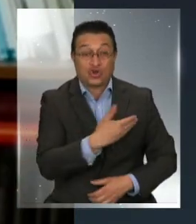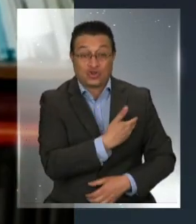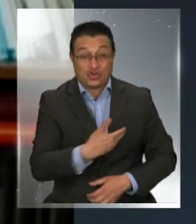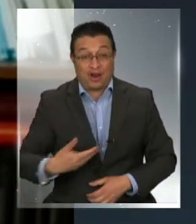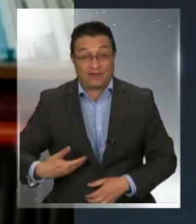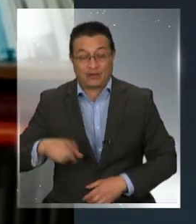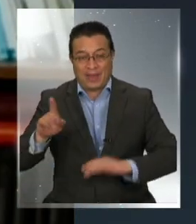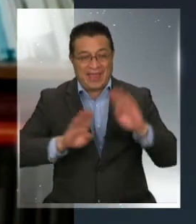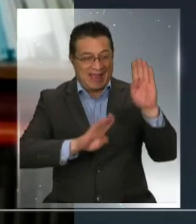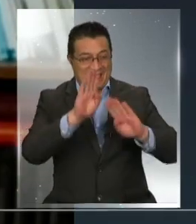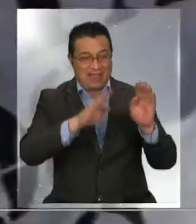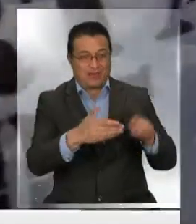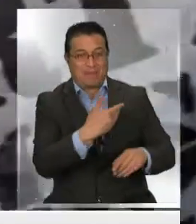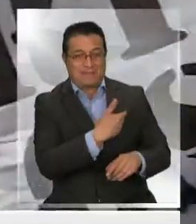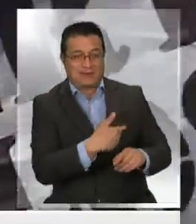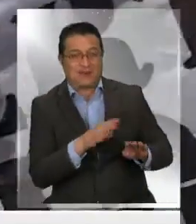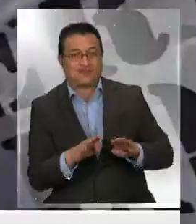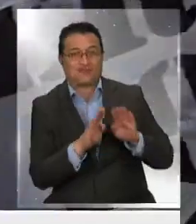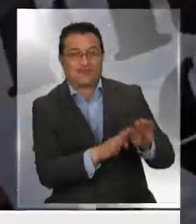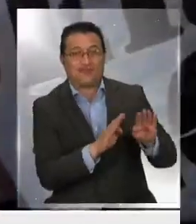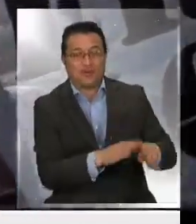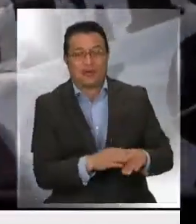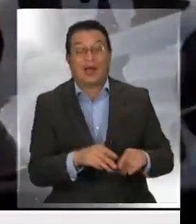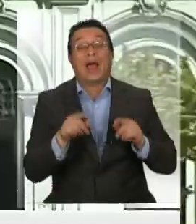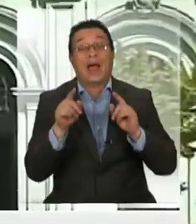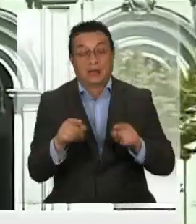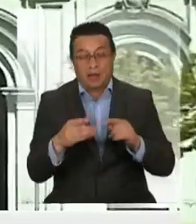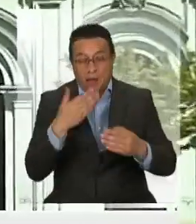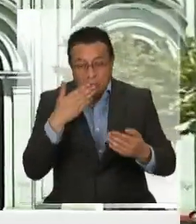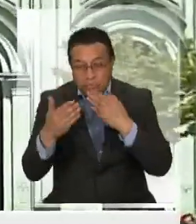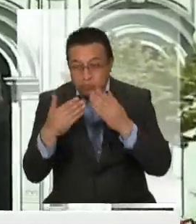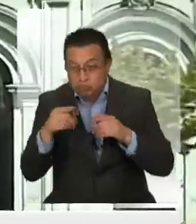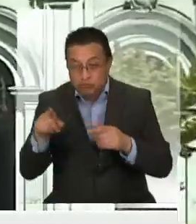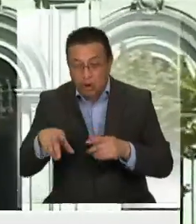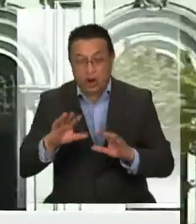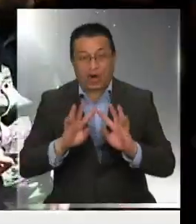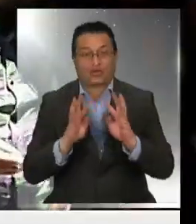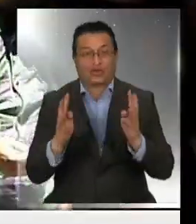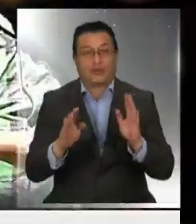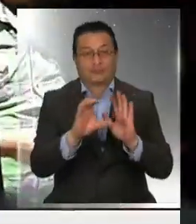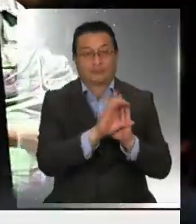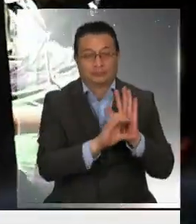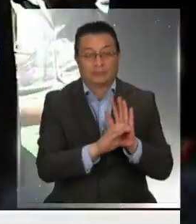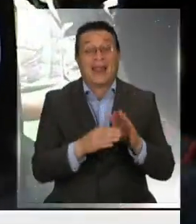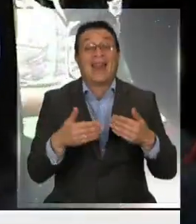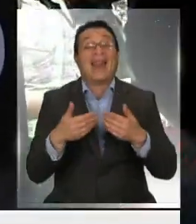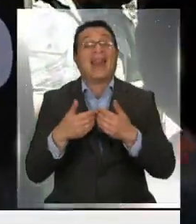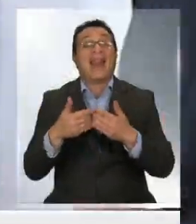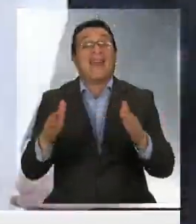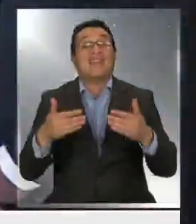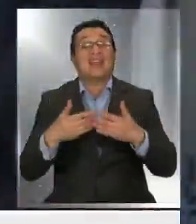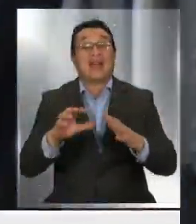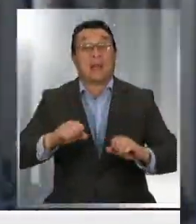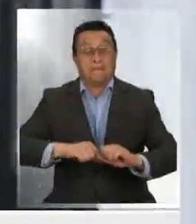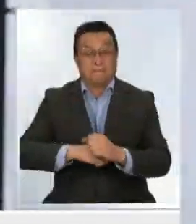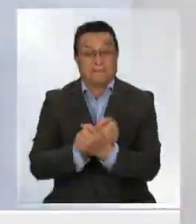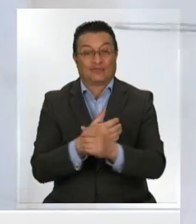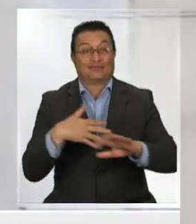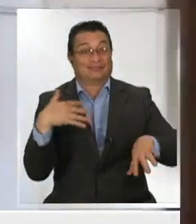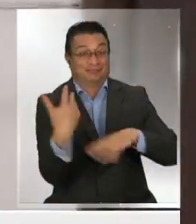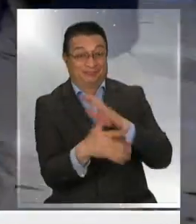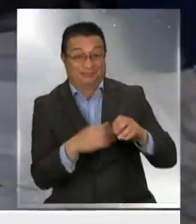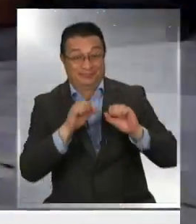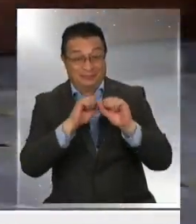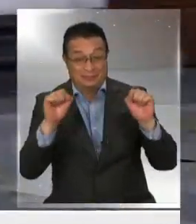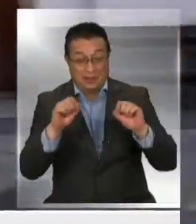y su candidato presidencial. La discusión incluso llegó a los pasillos de la convención, donde la libertad a los llamados presos de la revuelta